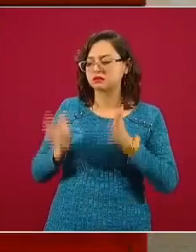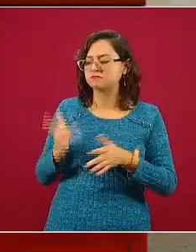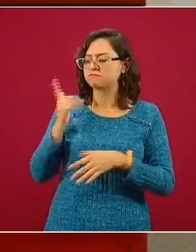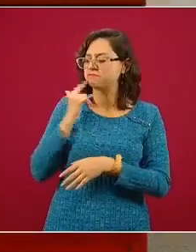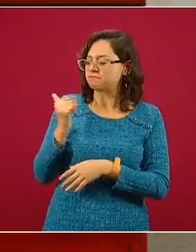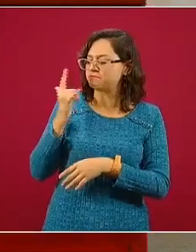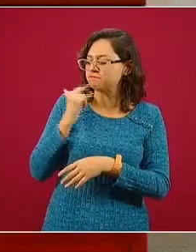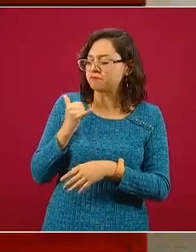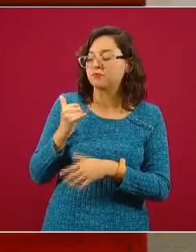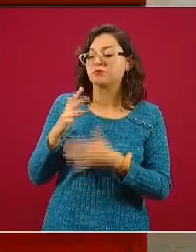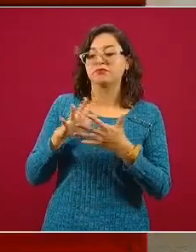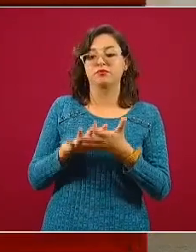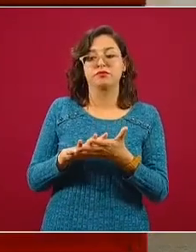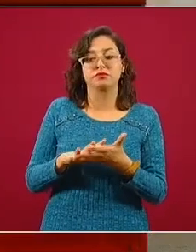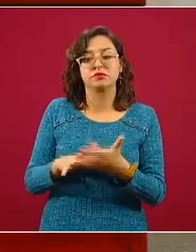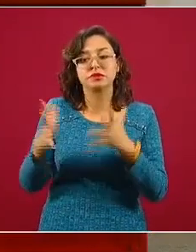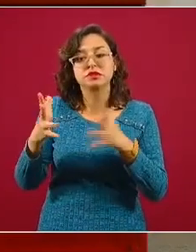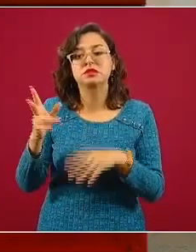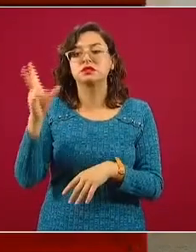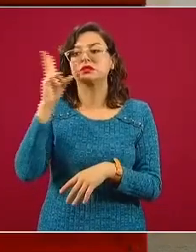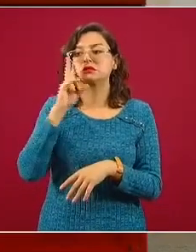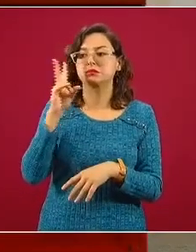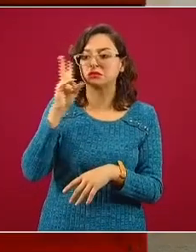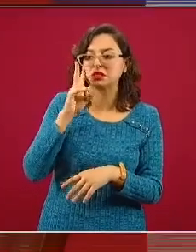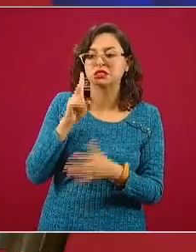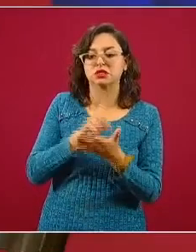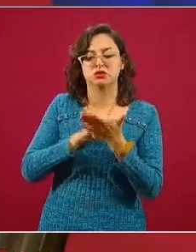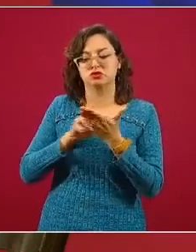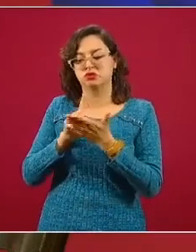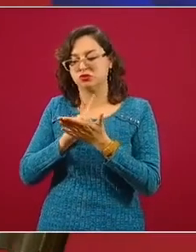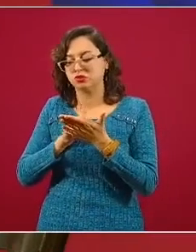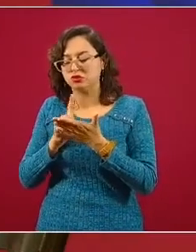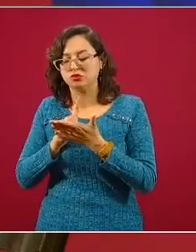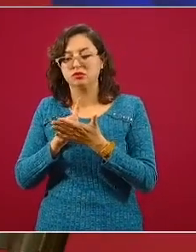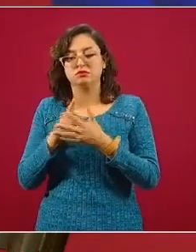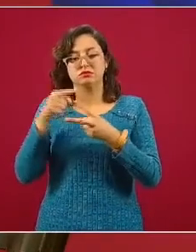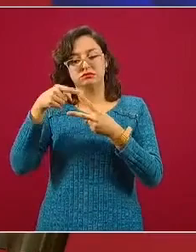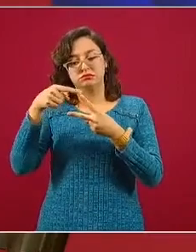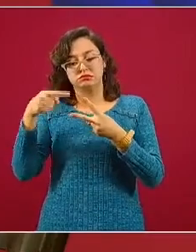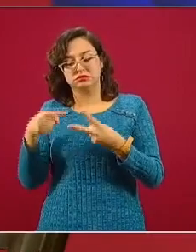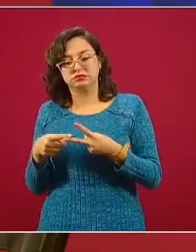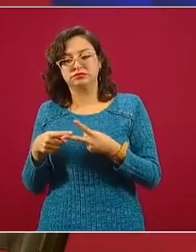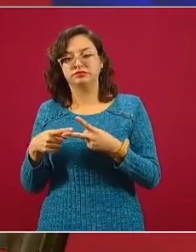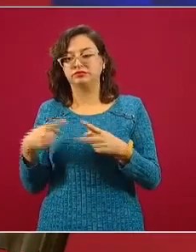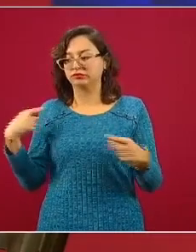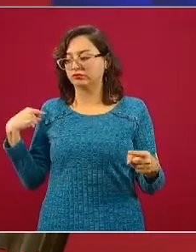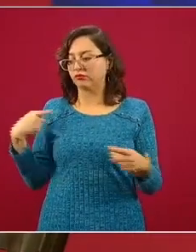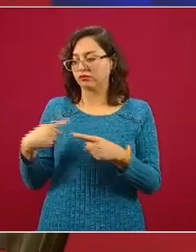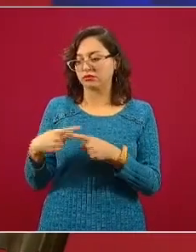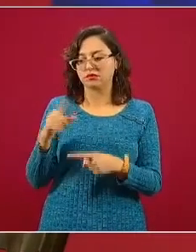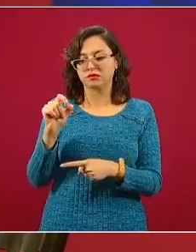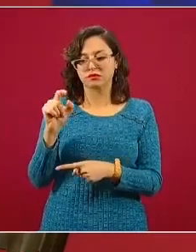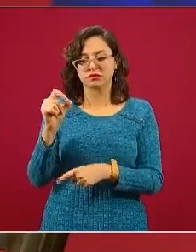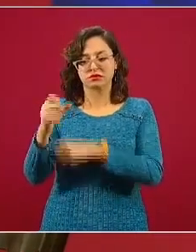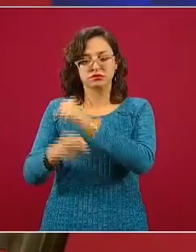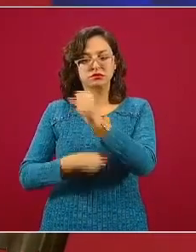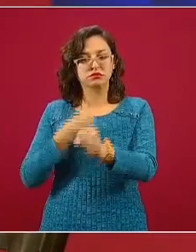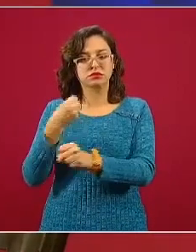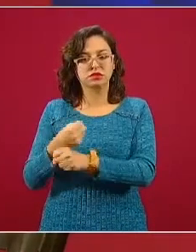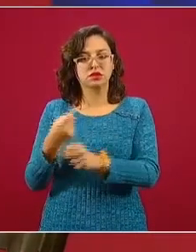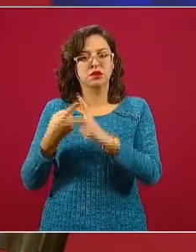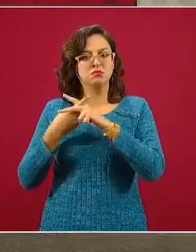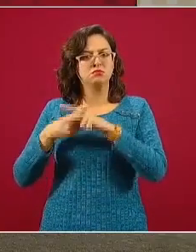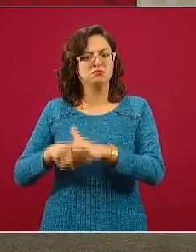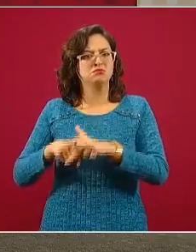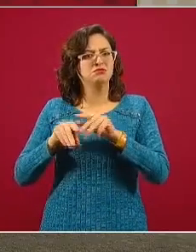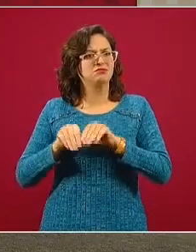abuso y adicción a sustancias psicoactivas son dos fenómenos que emergeron en los últimos 20 años y que han tenido un impacto